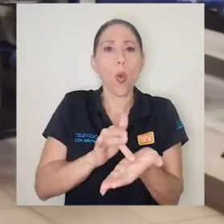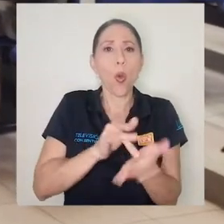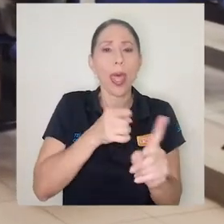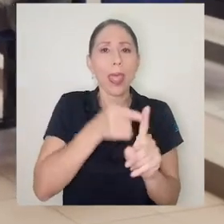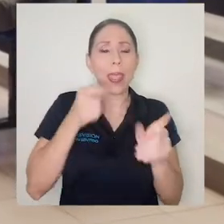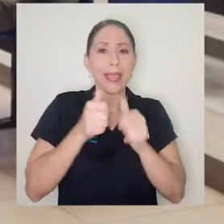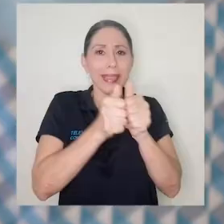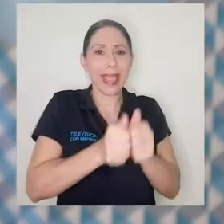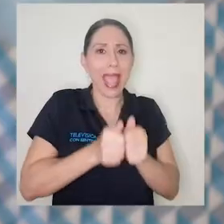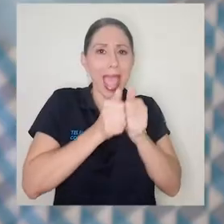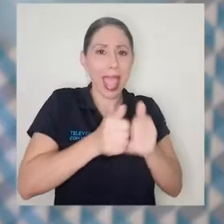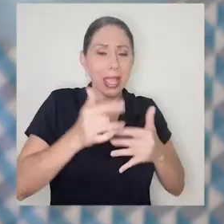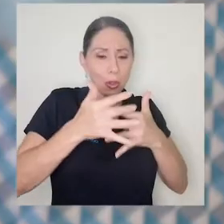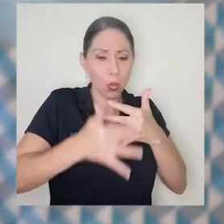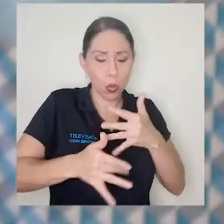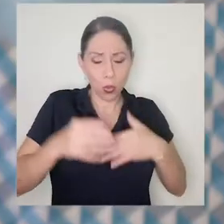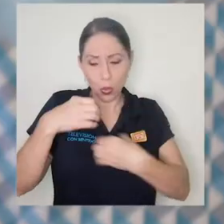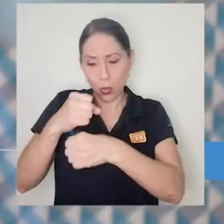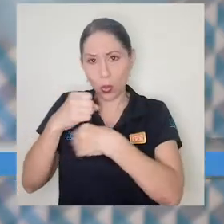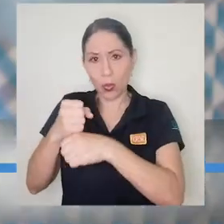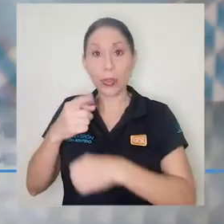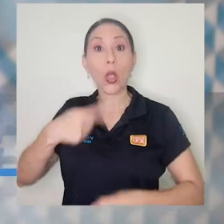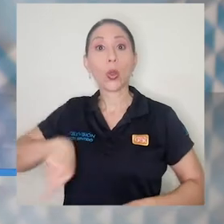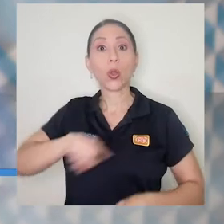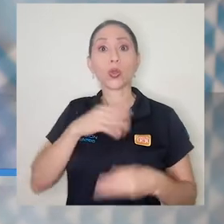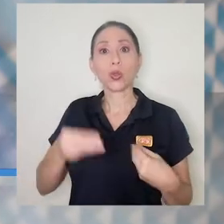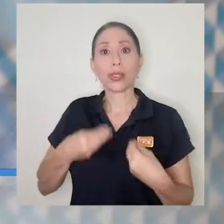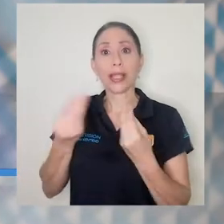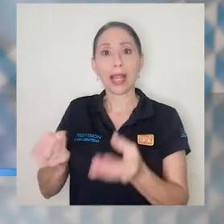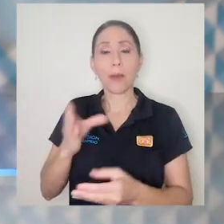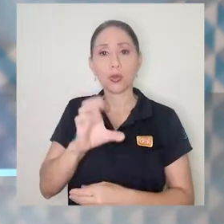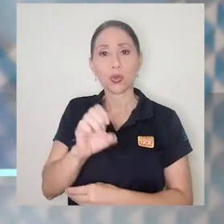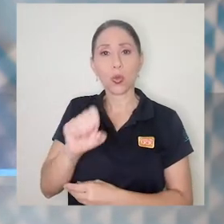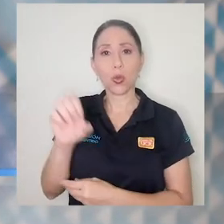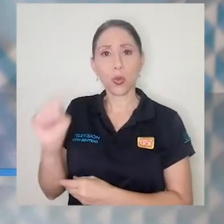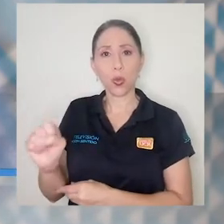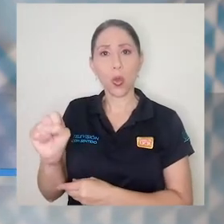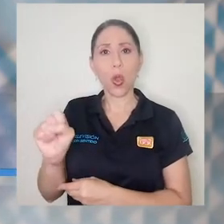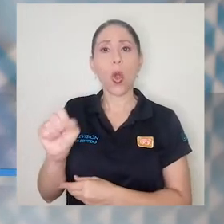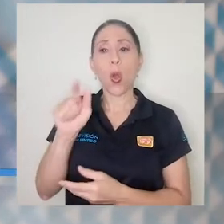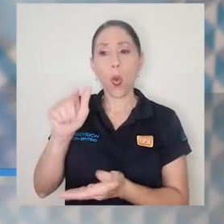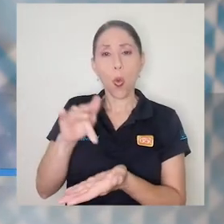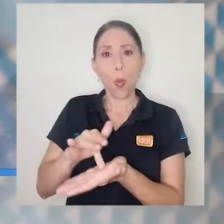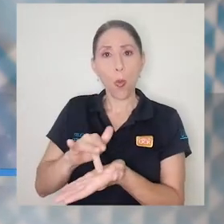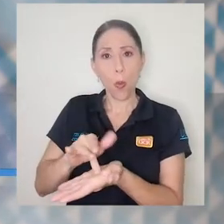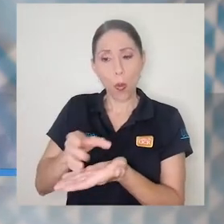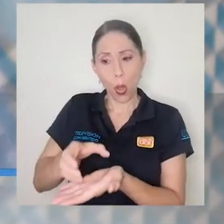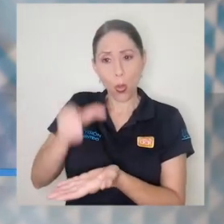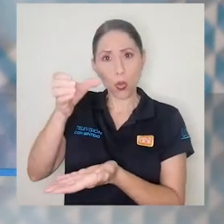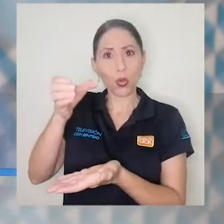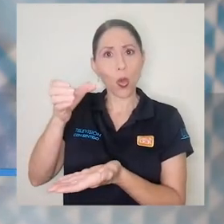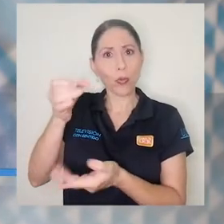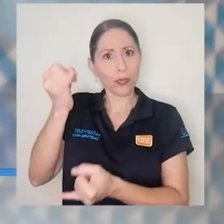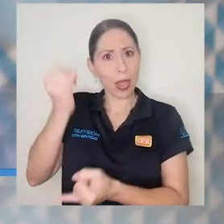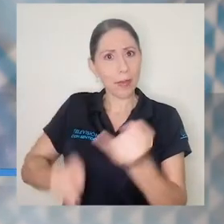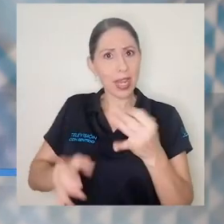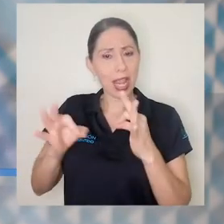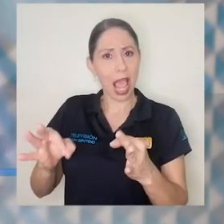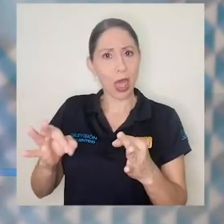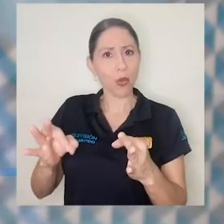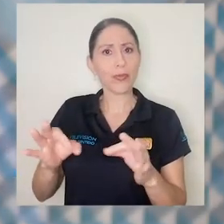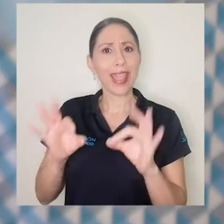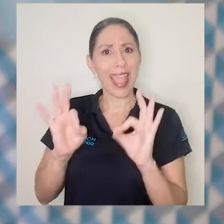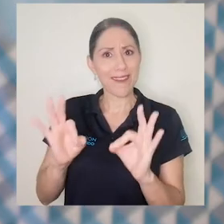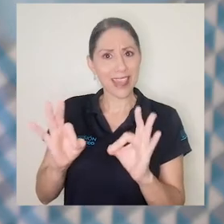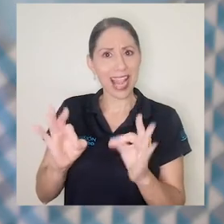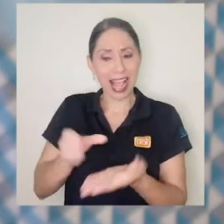equinos. Entregamos a la Caja del Seguro Social un producto terminado, eficaz, in vitro, que ahora